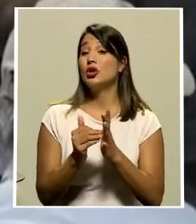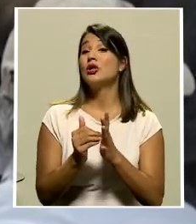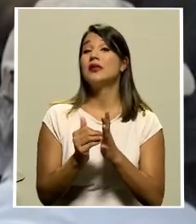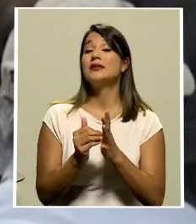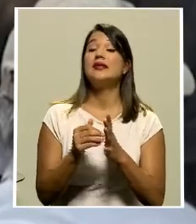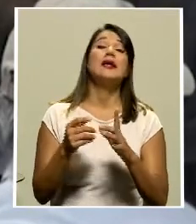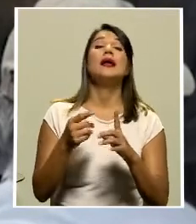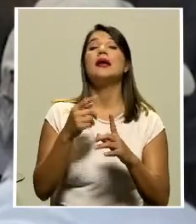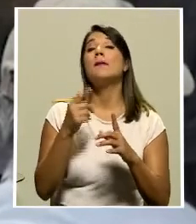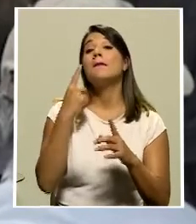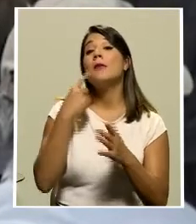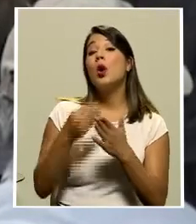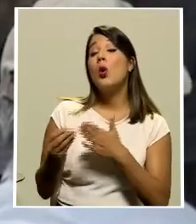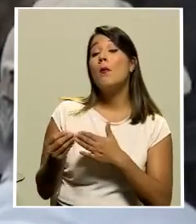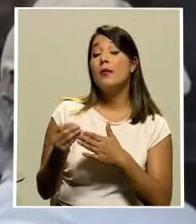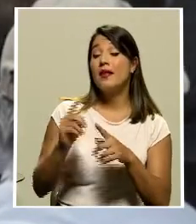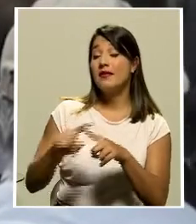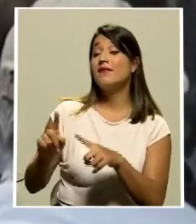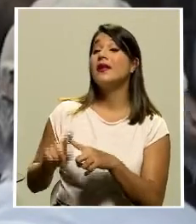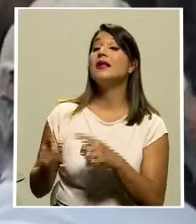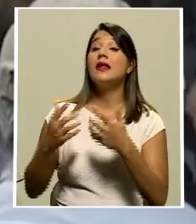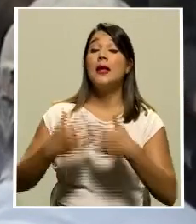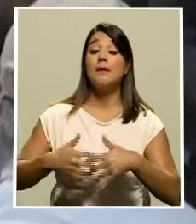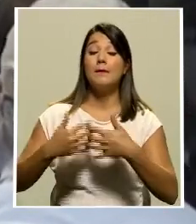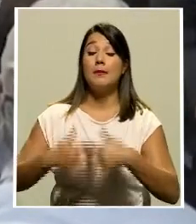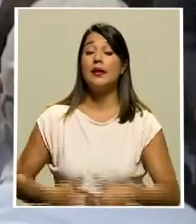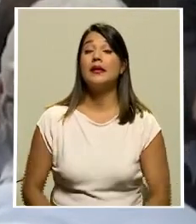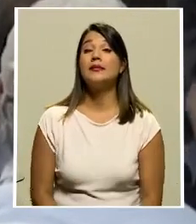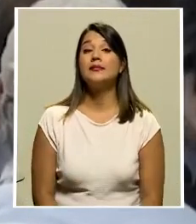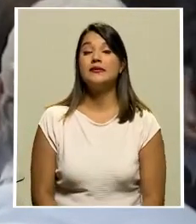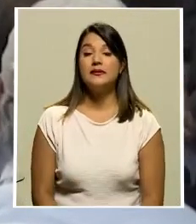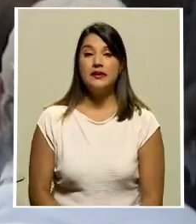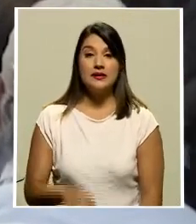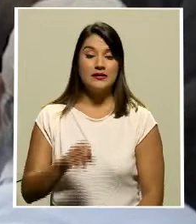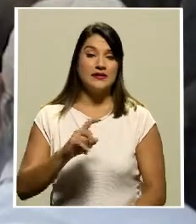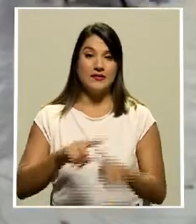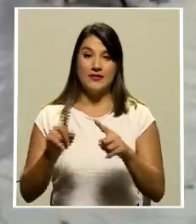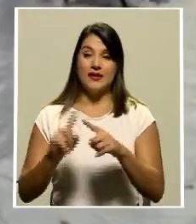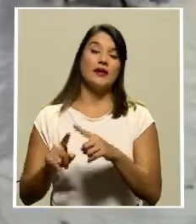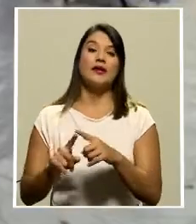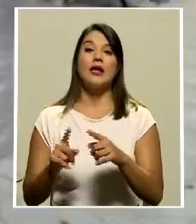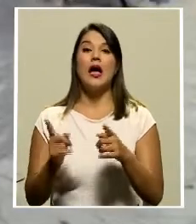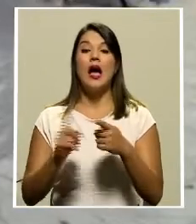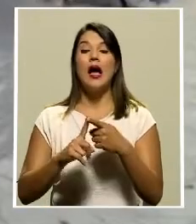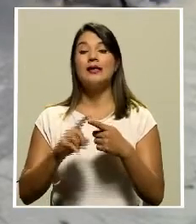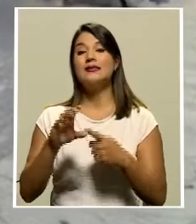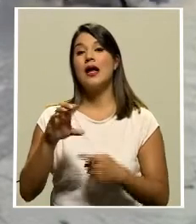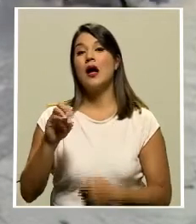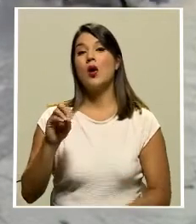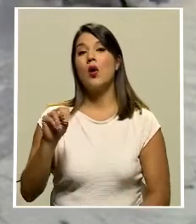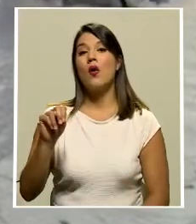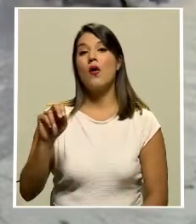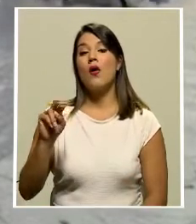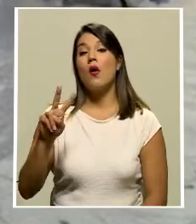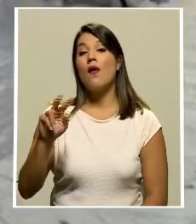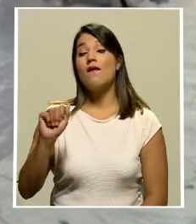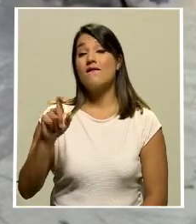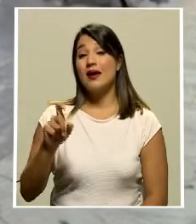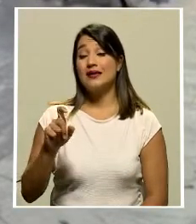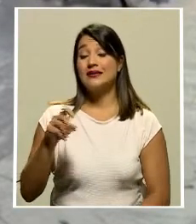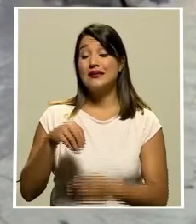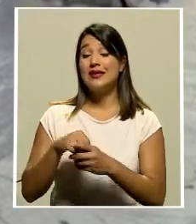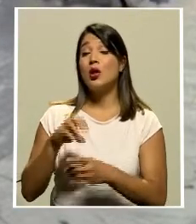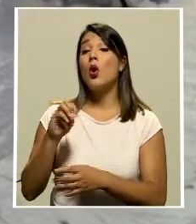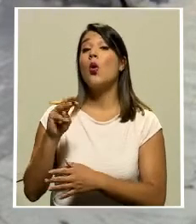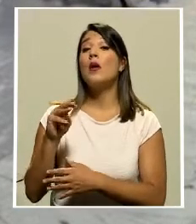farmacéuticas Pfizer BioNTech Sinovac AstraZeneca Janssen y la plataforma COVAX de la OMS la campaña